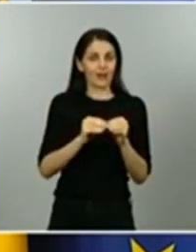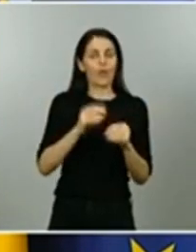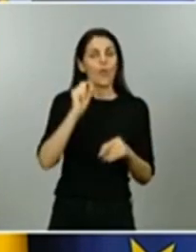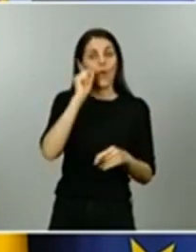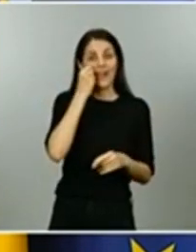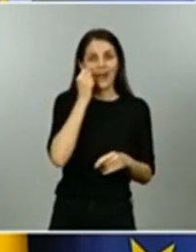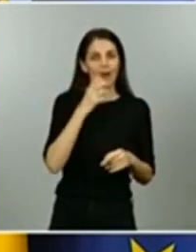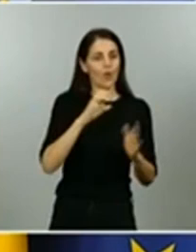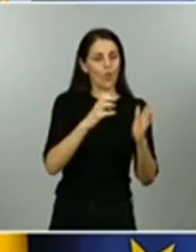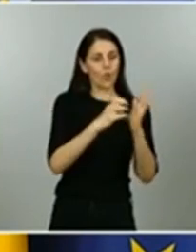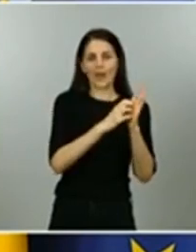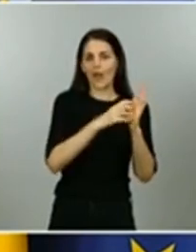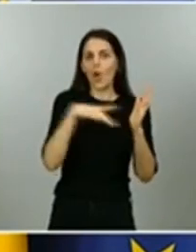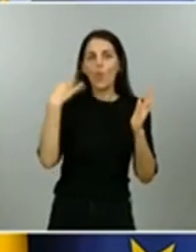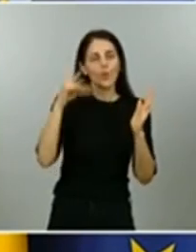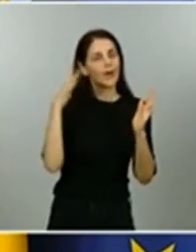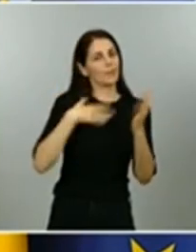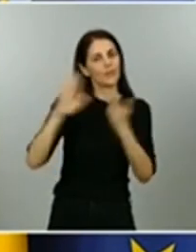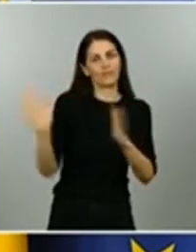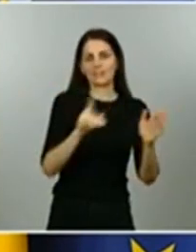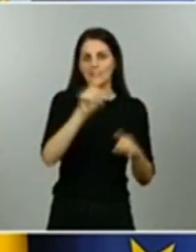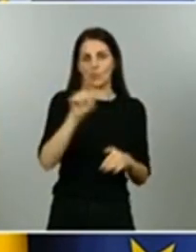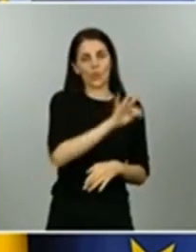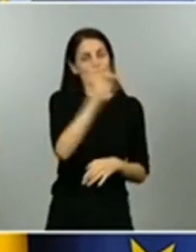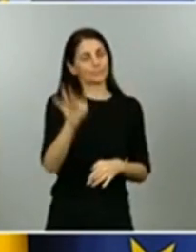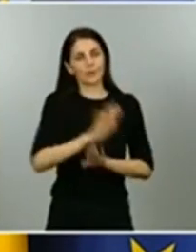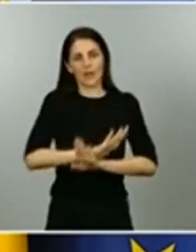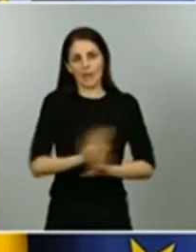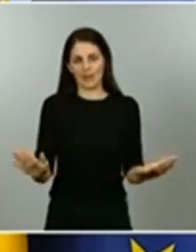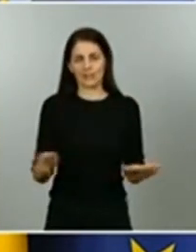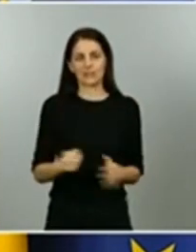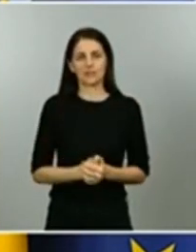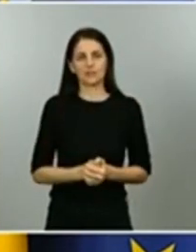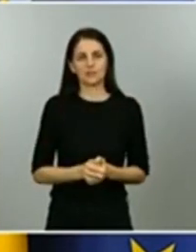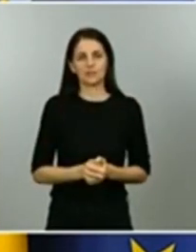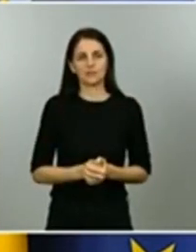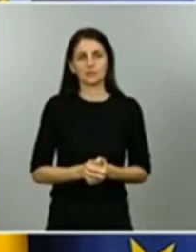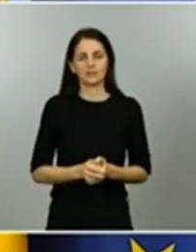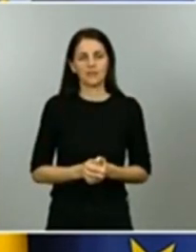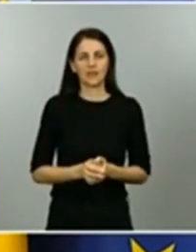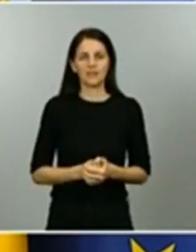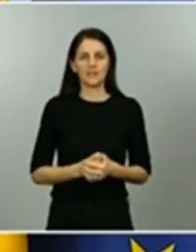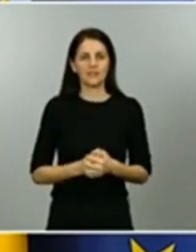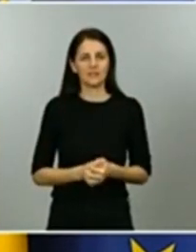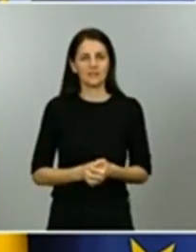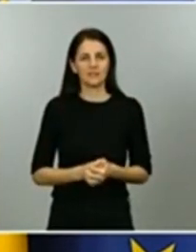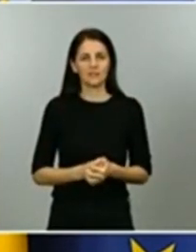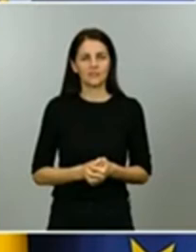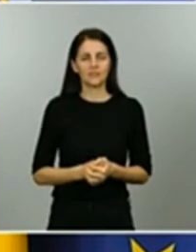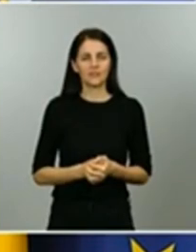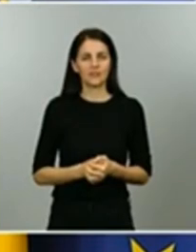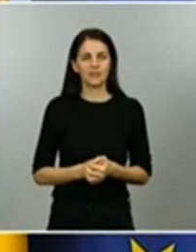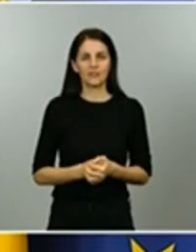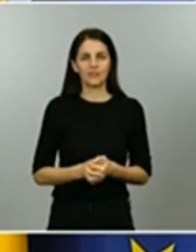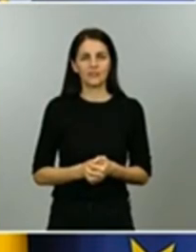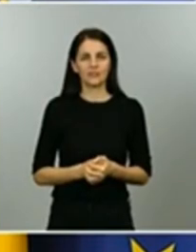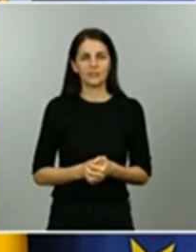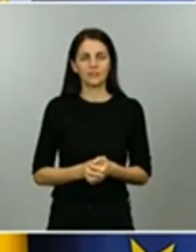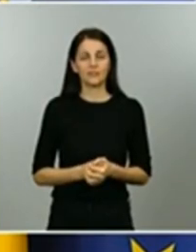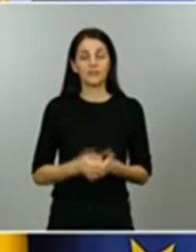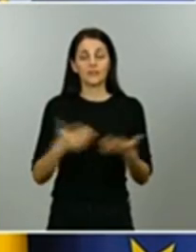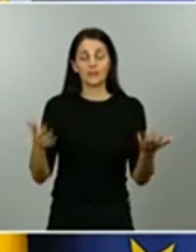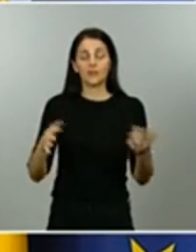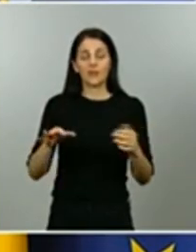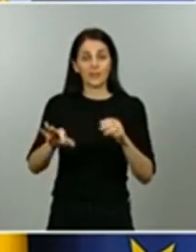le quiero decir que estas decisiones se toman bajo una sensación de responsabilidad muy